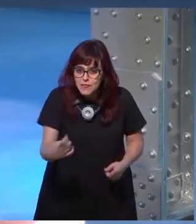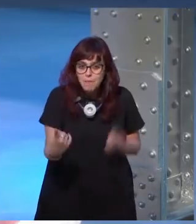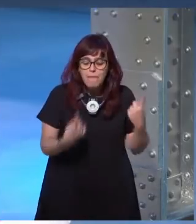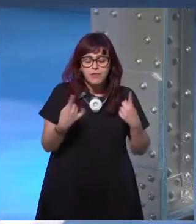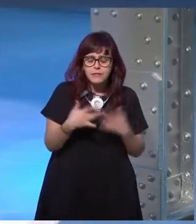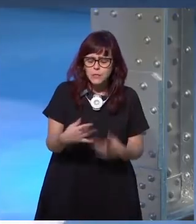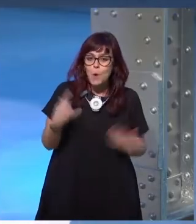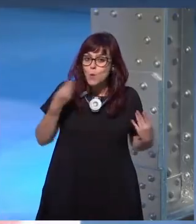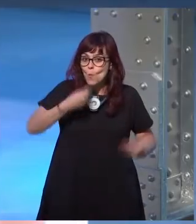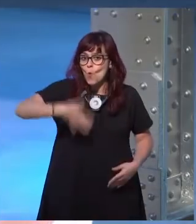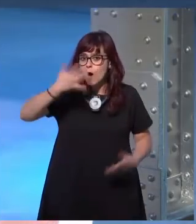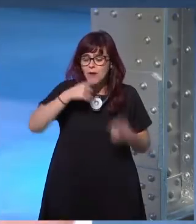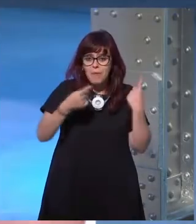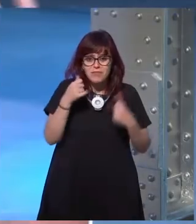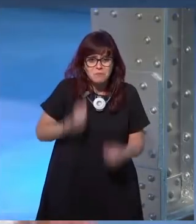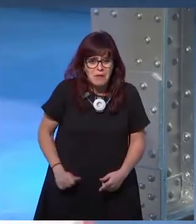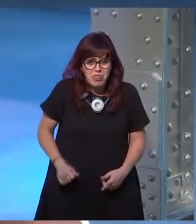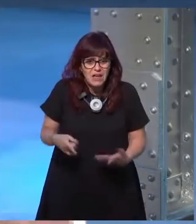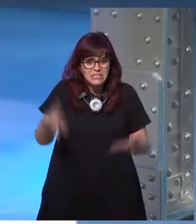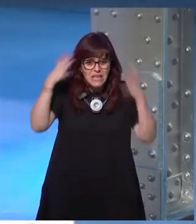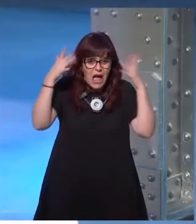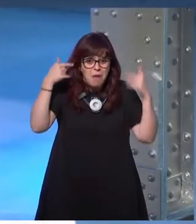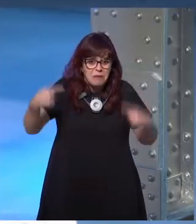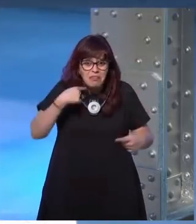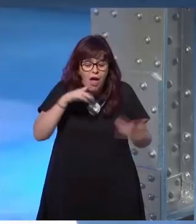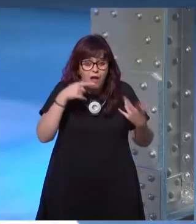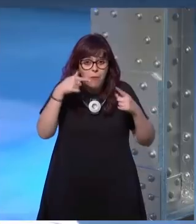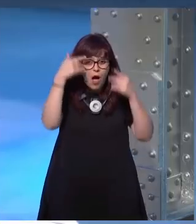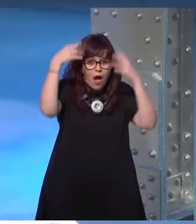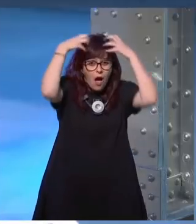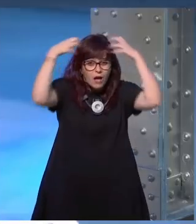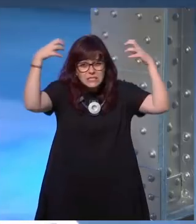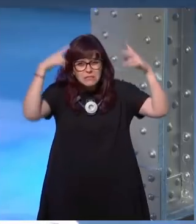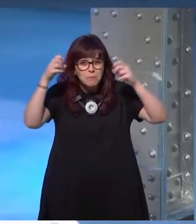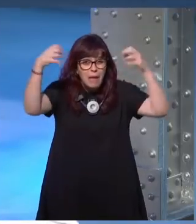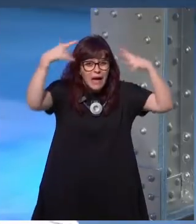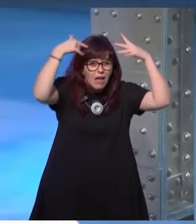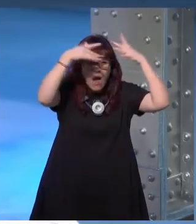y hay otros días que digo menuda mierda lo he perdido ya no tengo mi magia